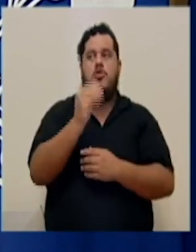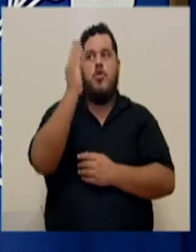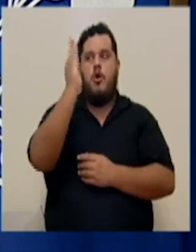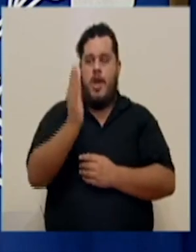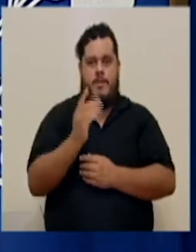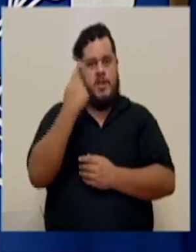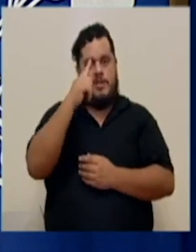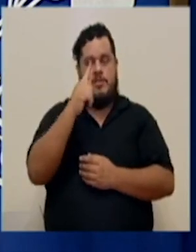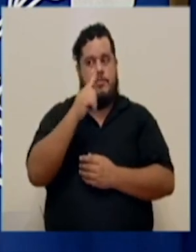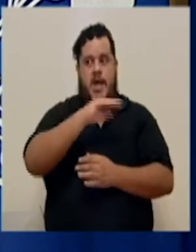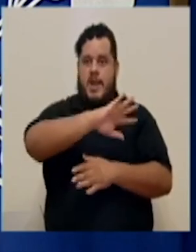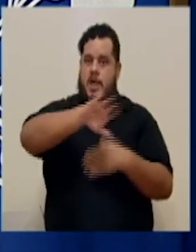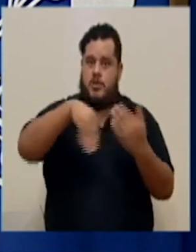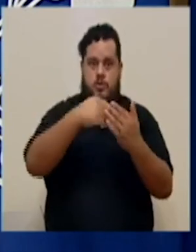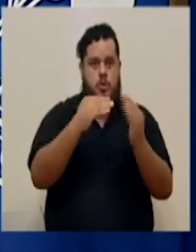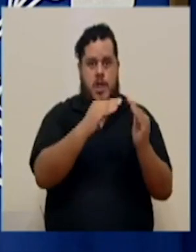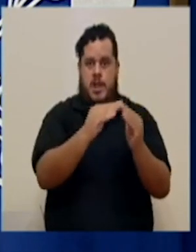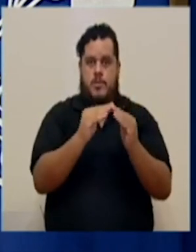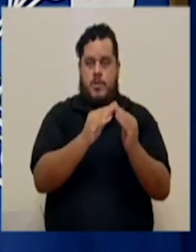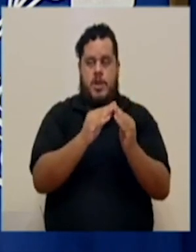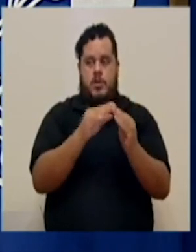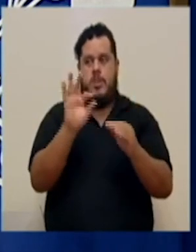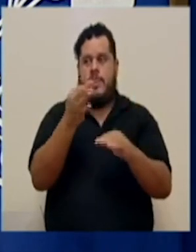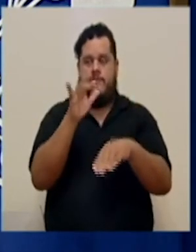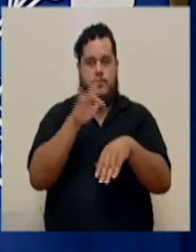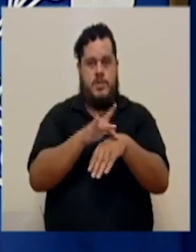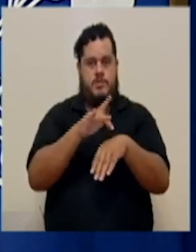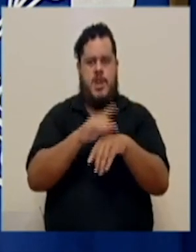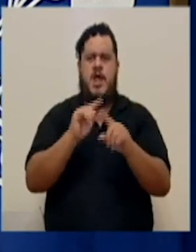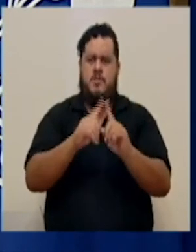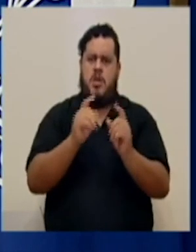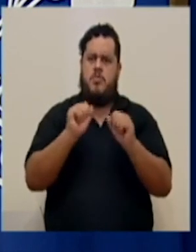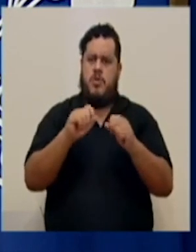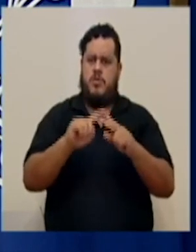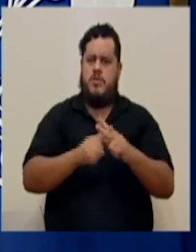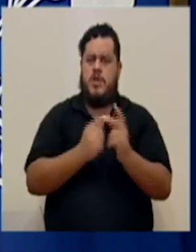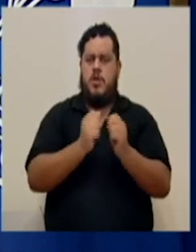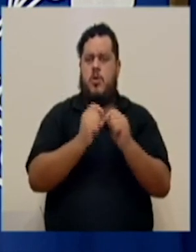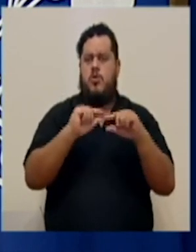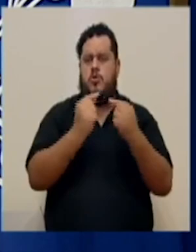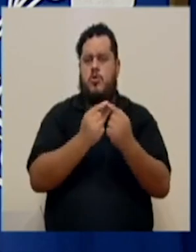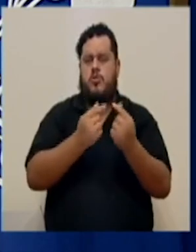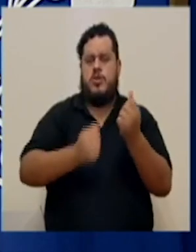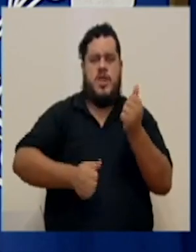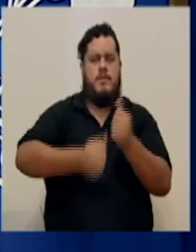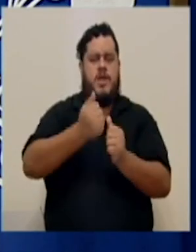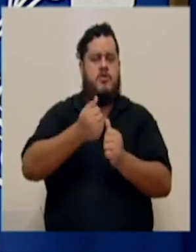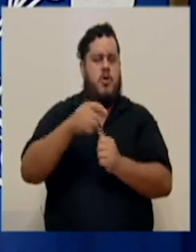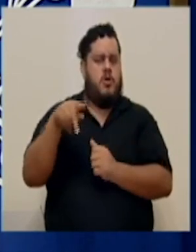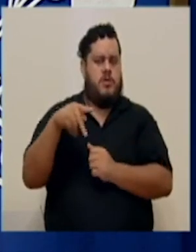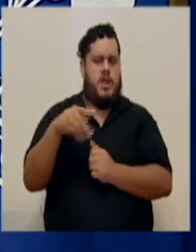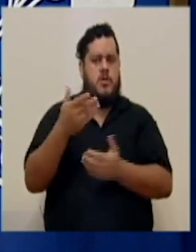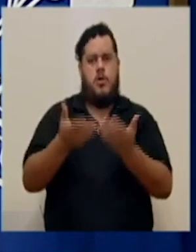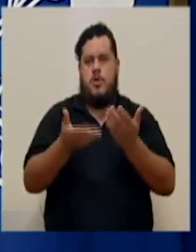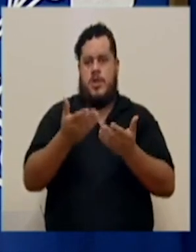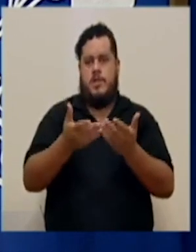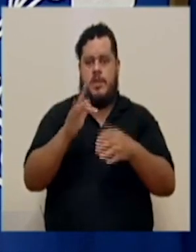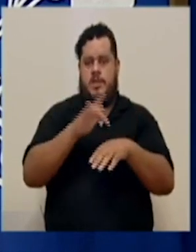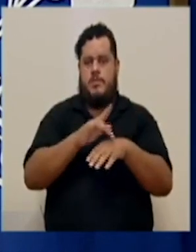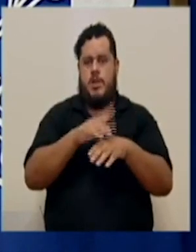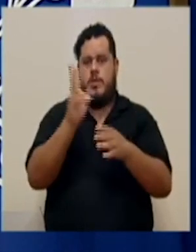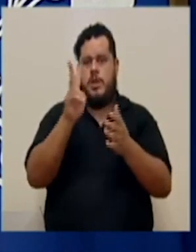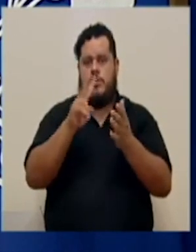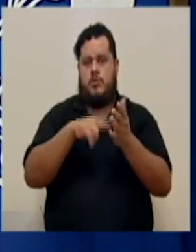cubrir a toda la población de manera temprana, pero sí podemos ir empezando con un grupo de mayor riesgo posiblemente temprano en el